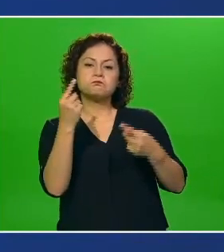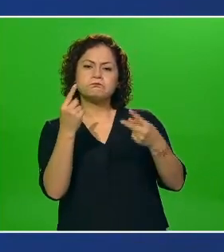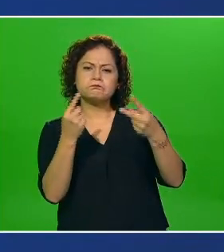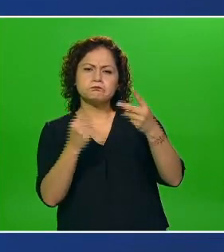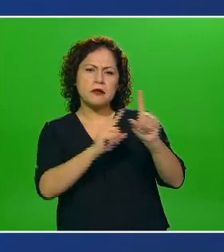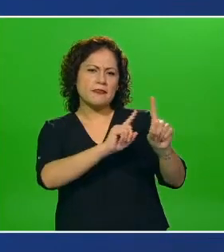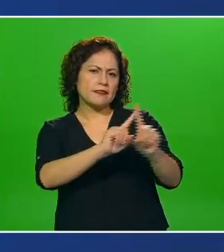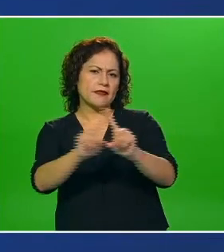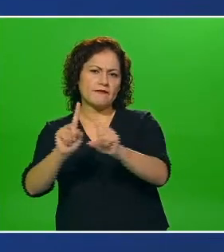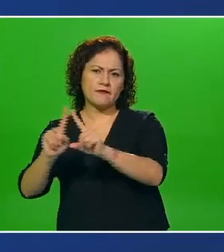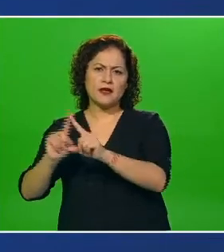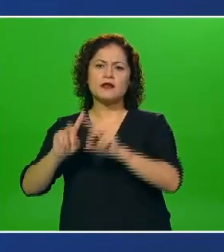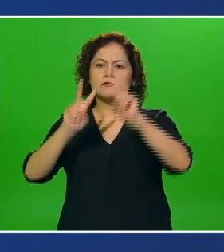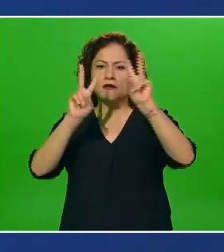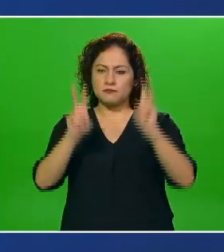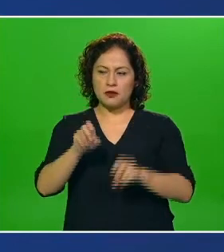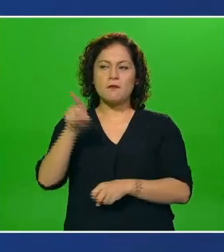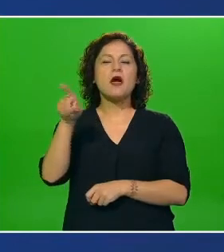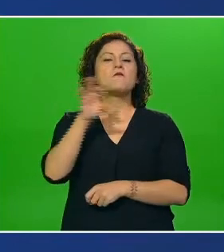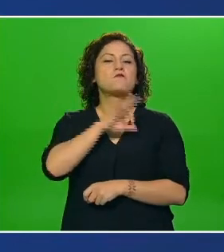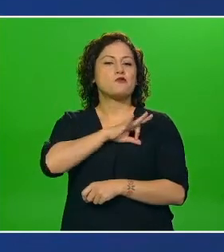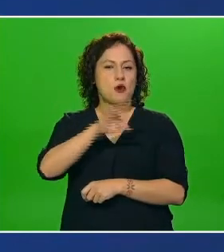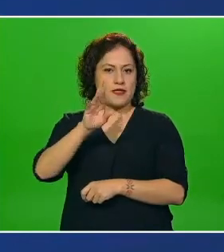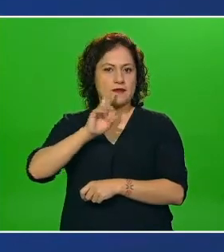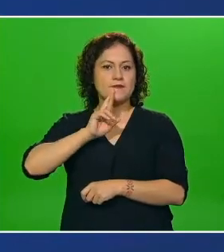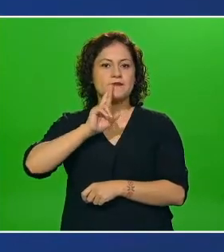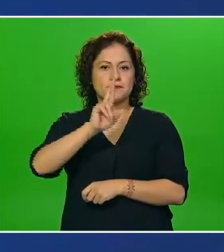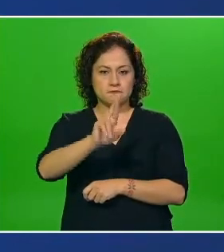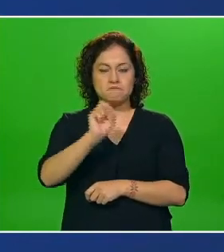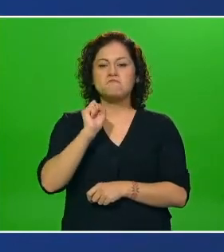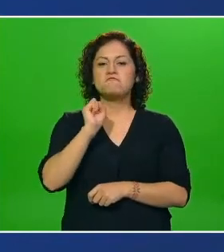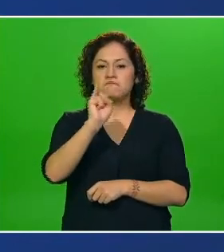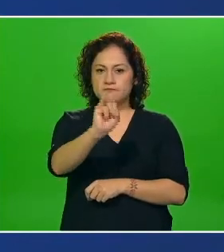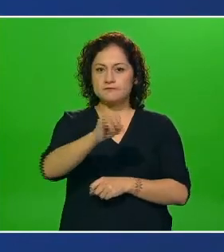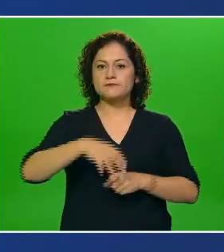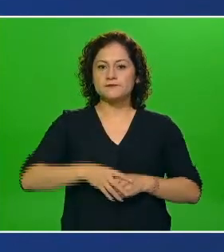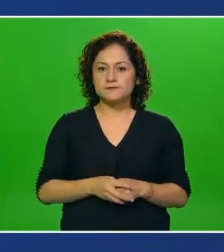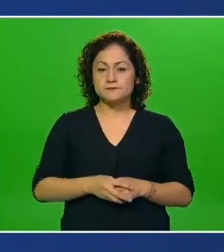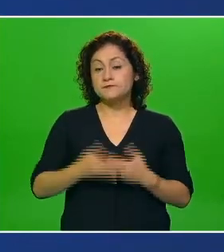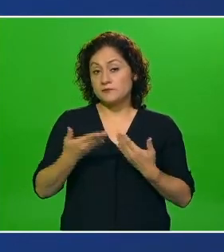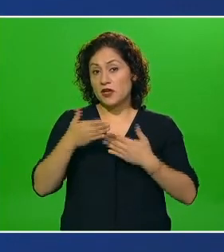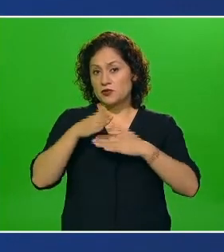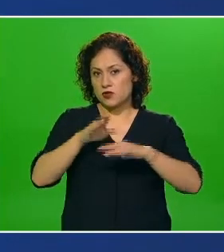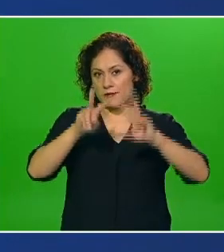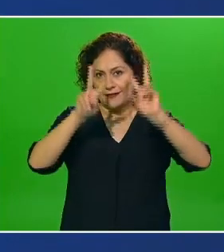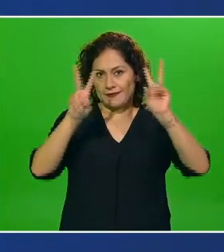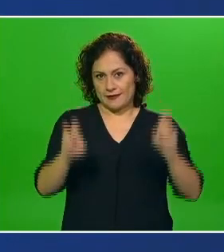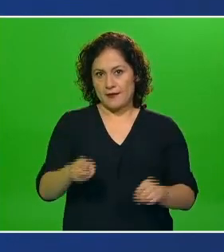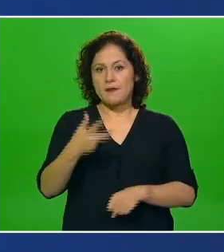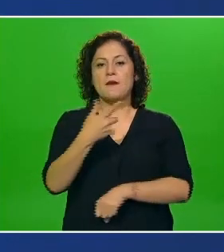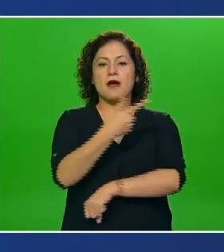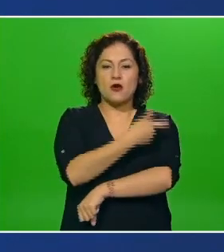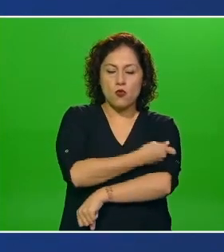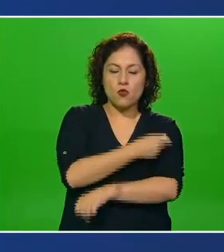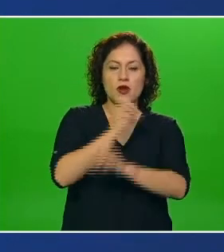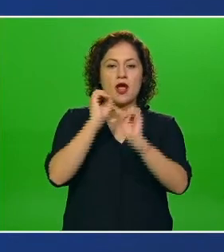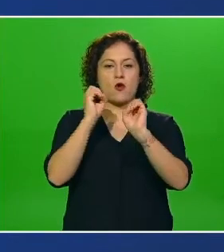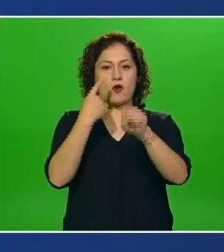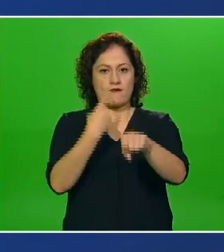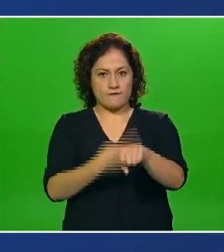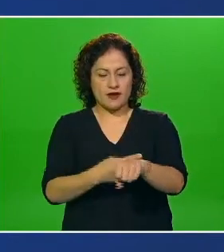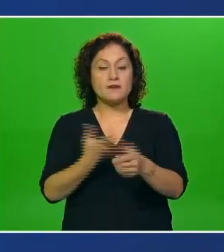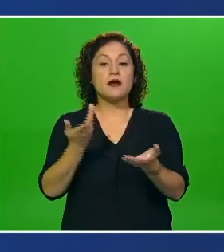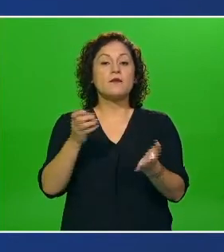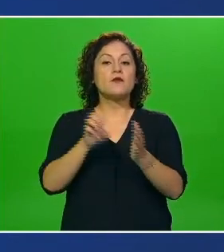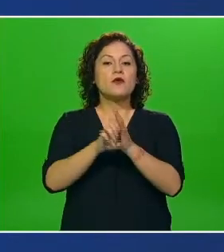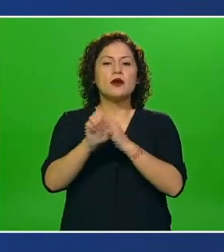de las dudas preguntas o comentarios que ustedes puedan tener en relación a la vacuna como por ejemplo si me tocó la vacuna